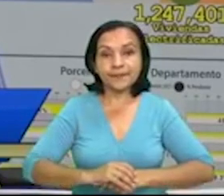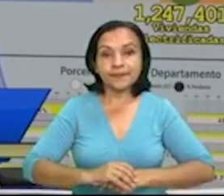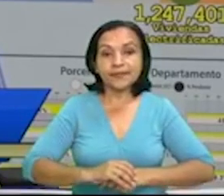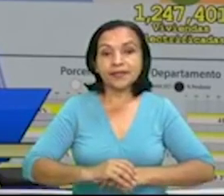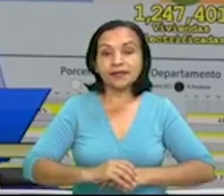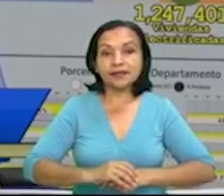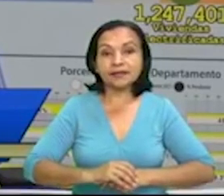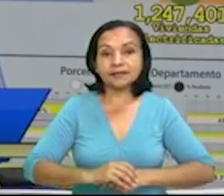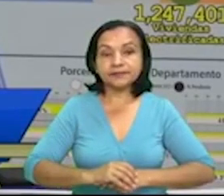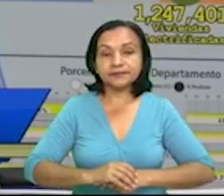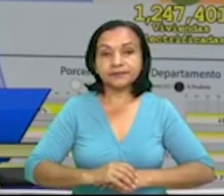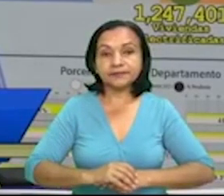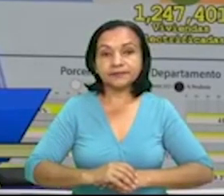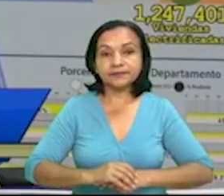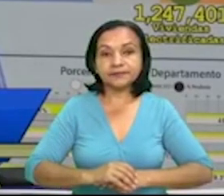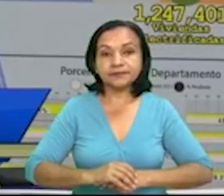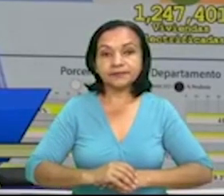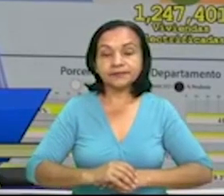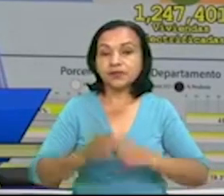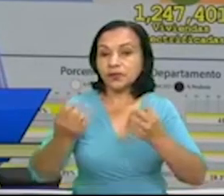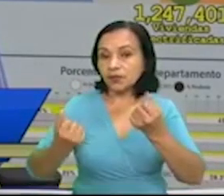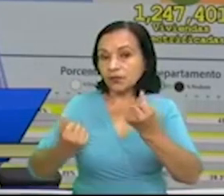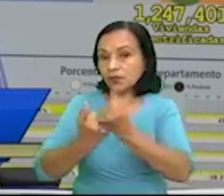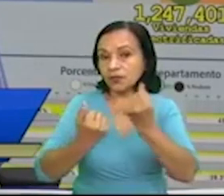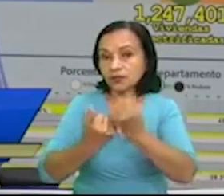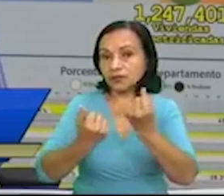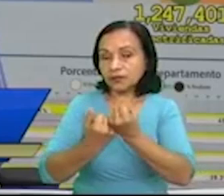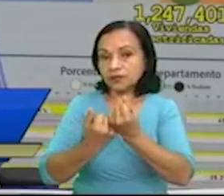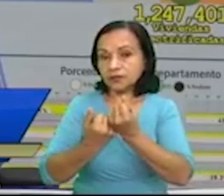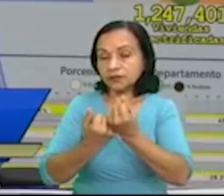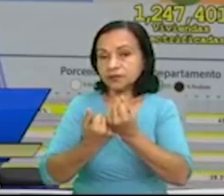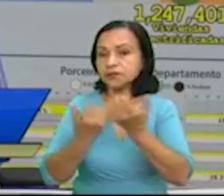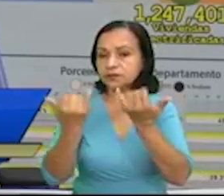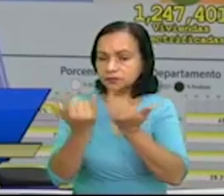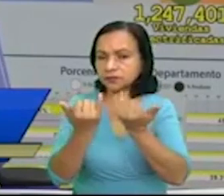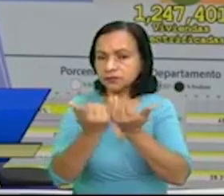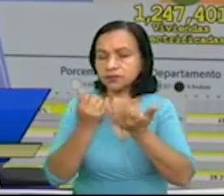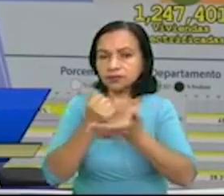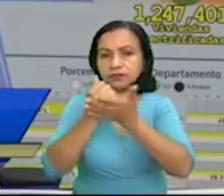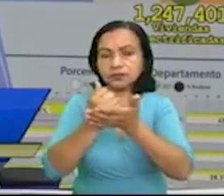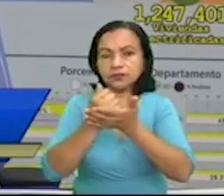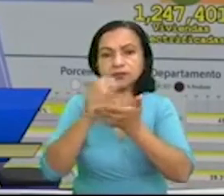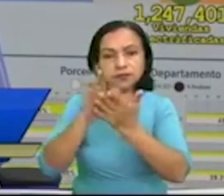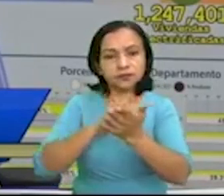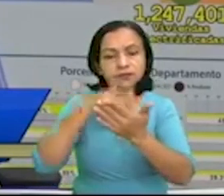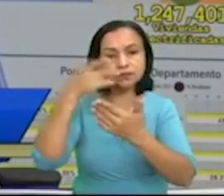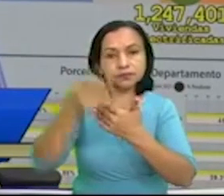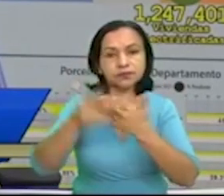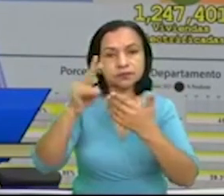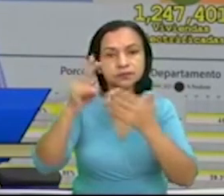apoyo, la sostenibilidad de un programa hasta el